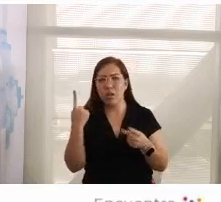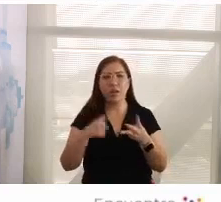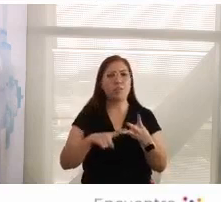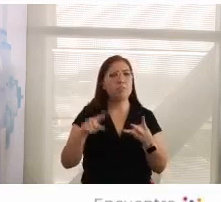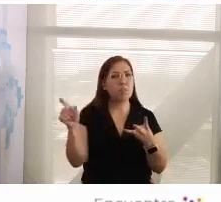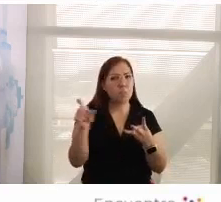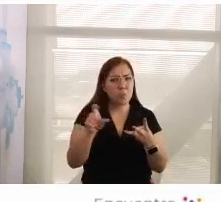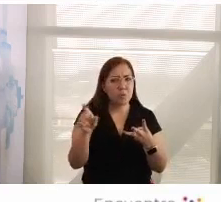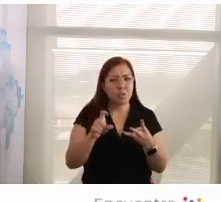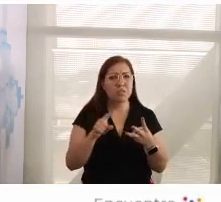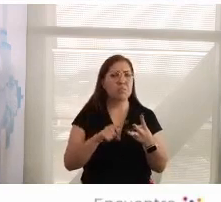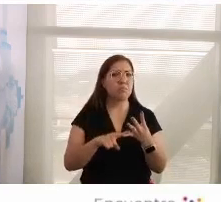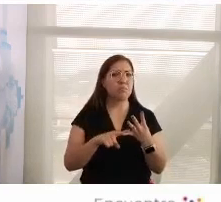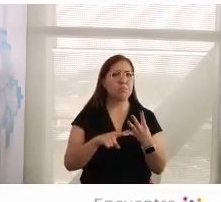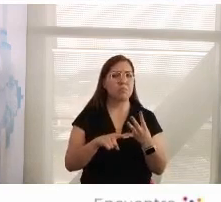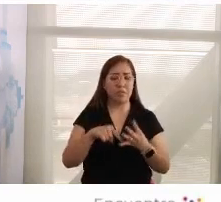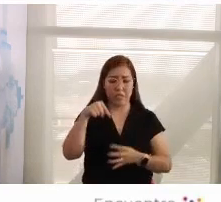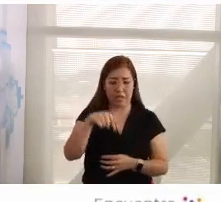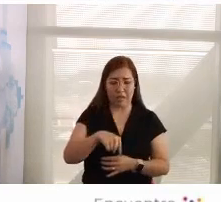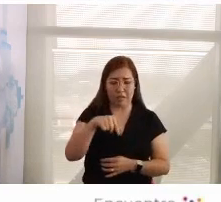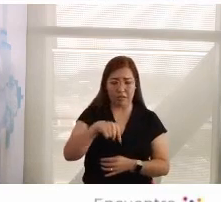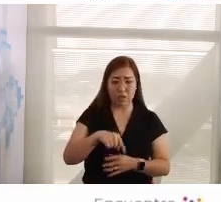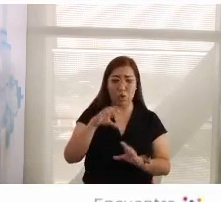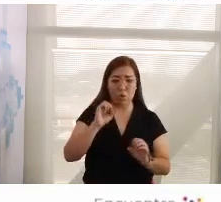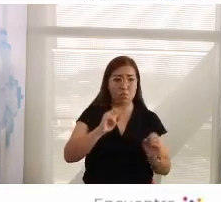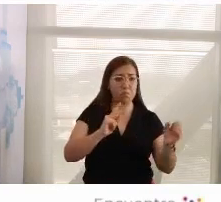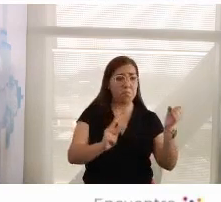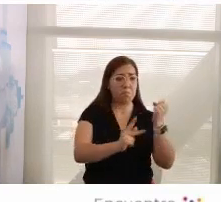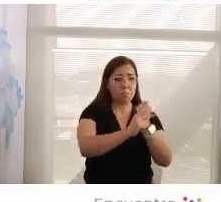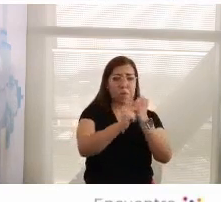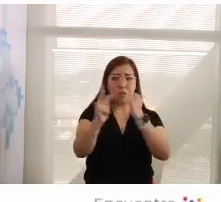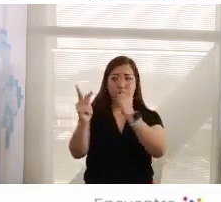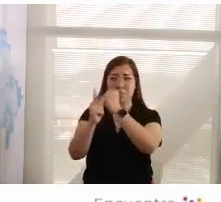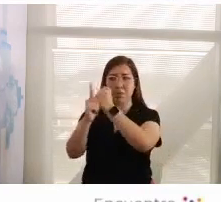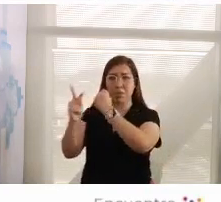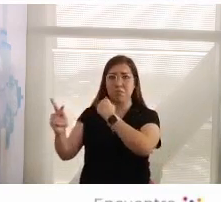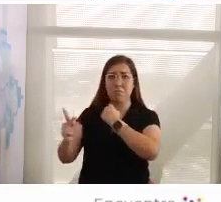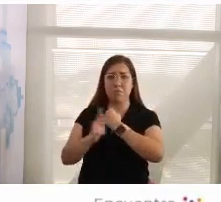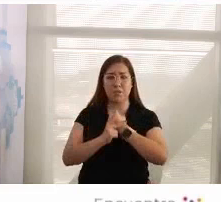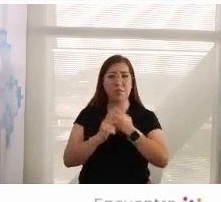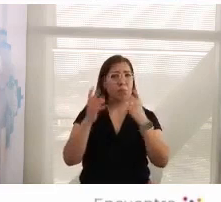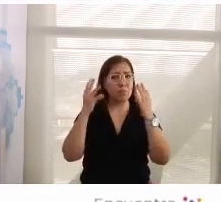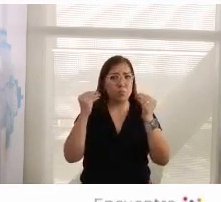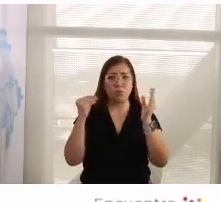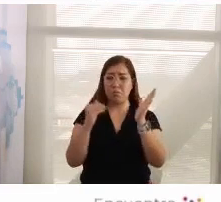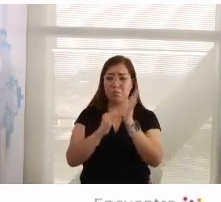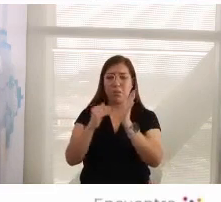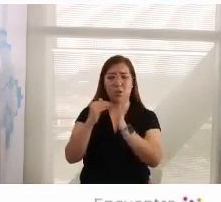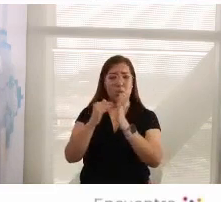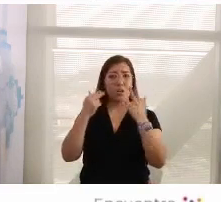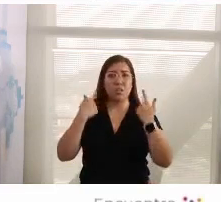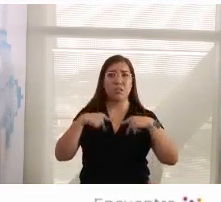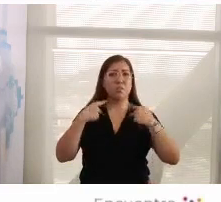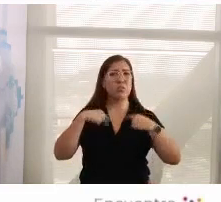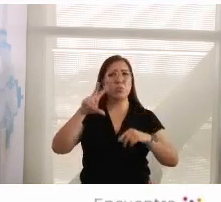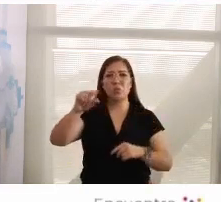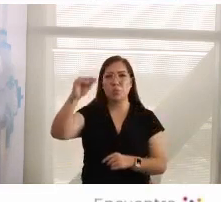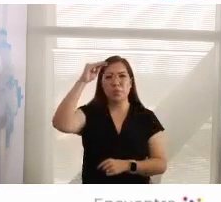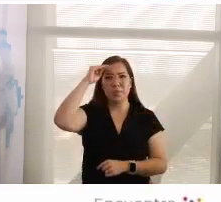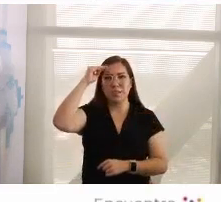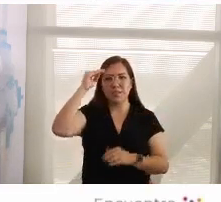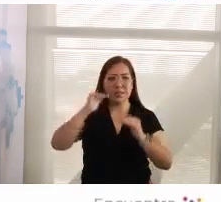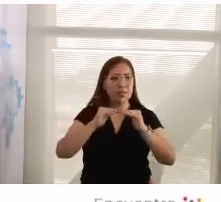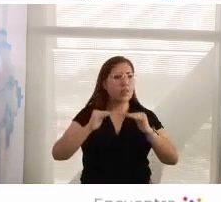cuando en nuestros países hay millones de personas que no van a pensar en democracia, en